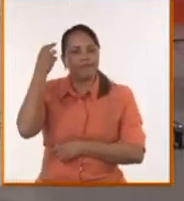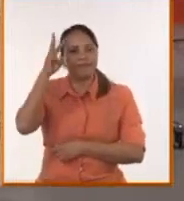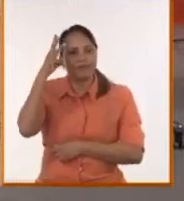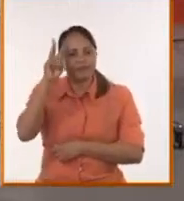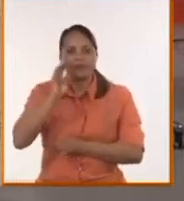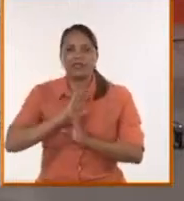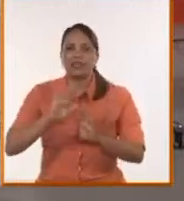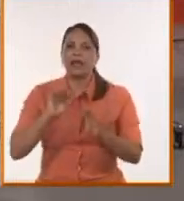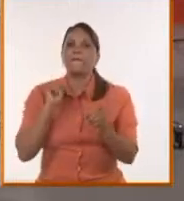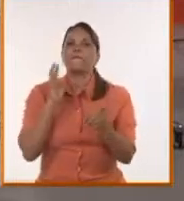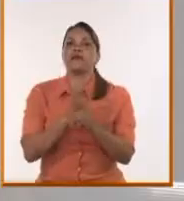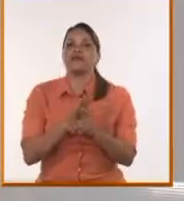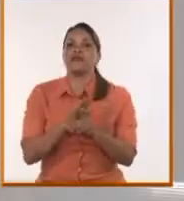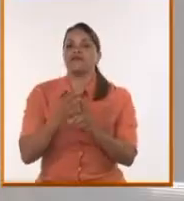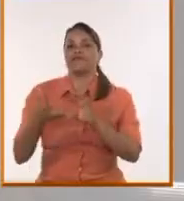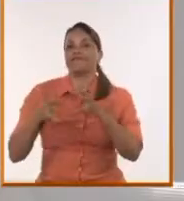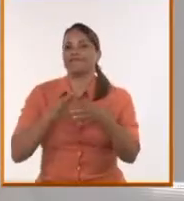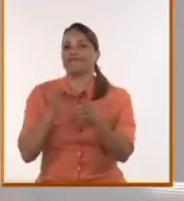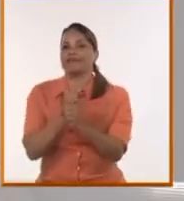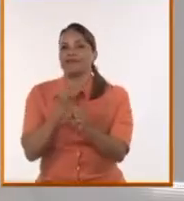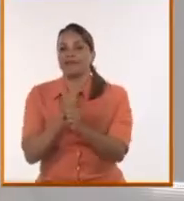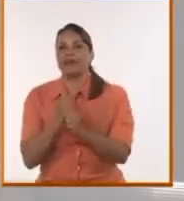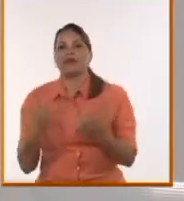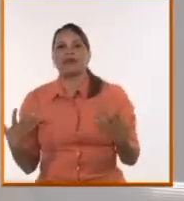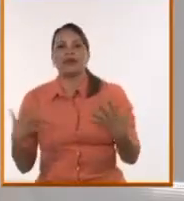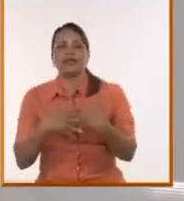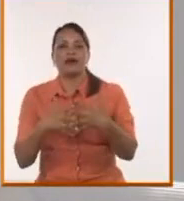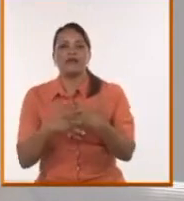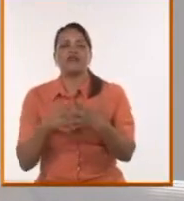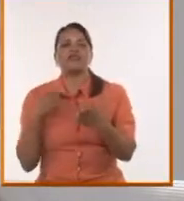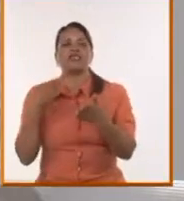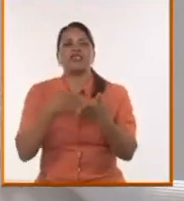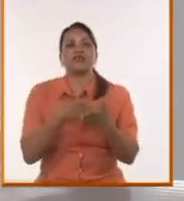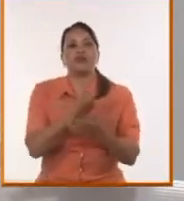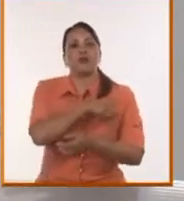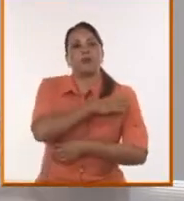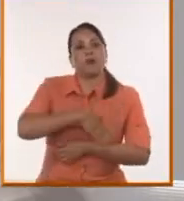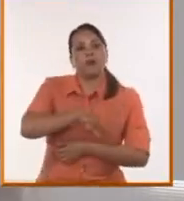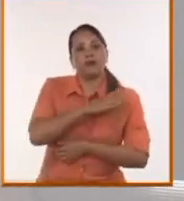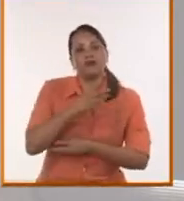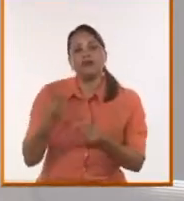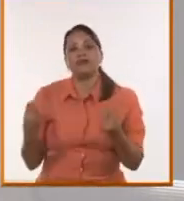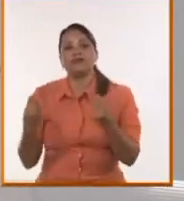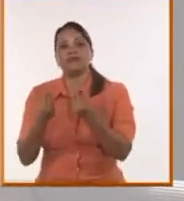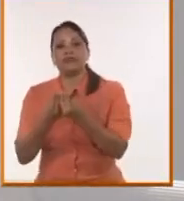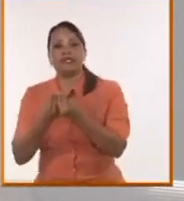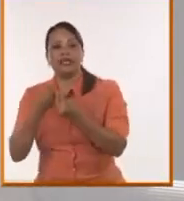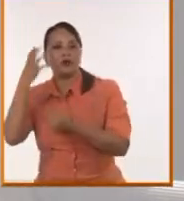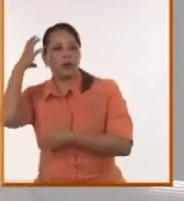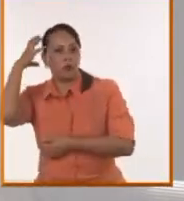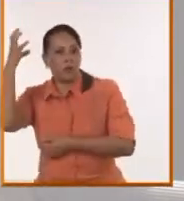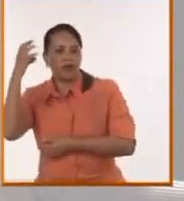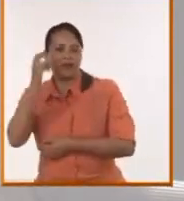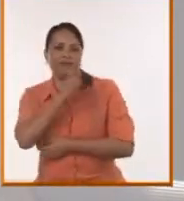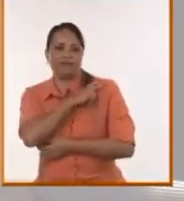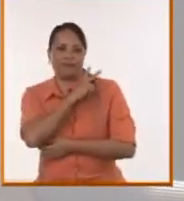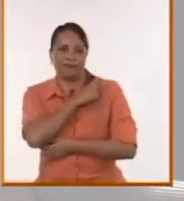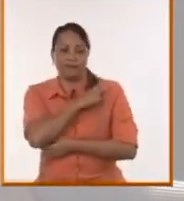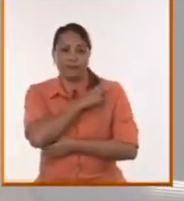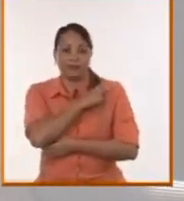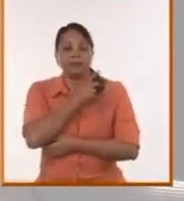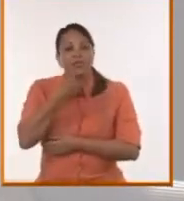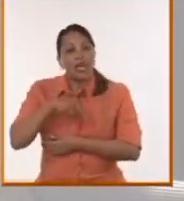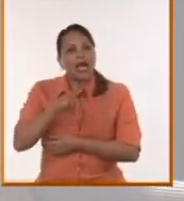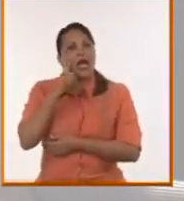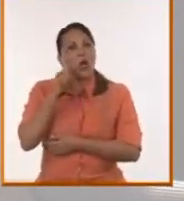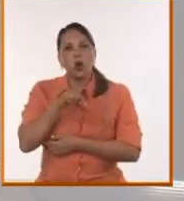ejercicio, generando ese nexo mucho más directo entre la población y directamente entre los gobernantes. Y también ahora